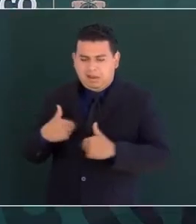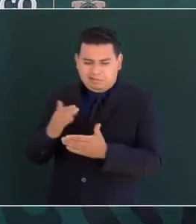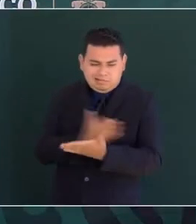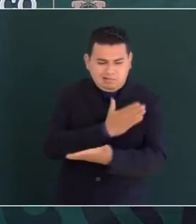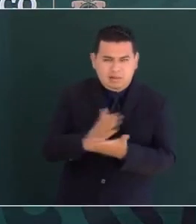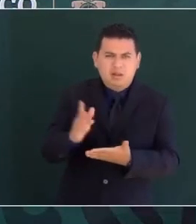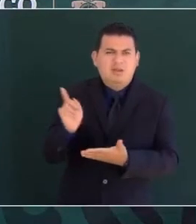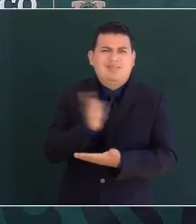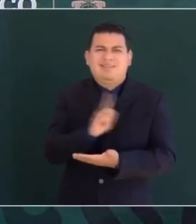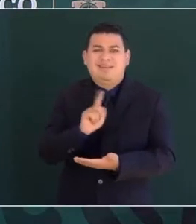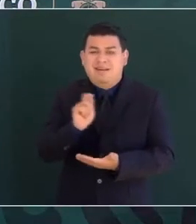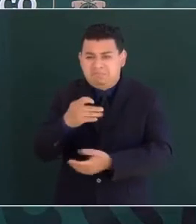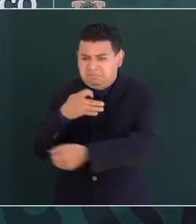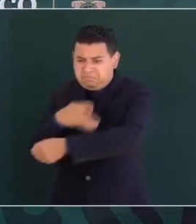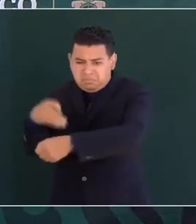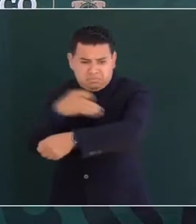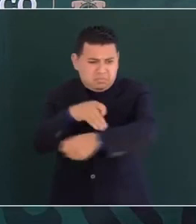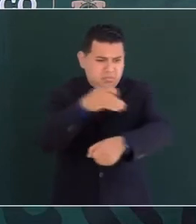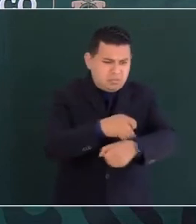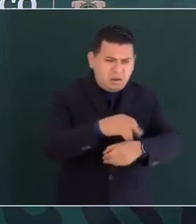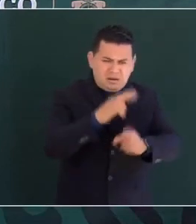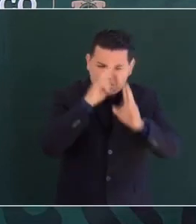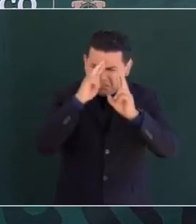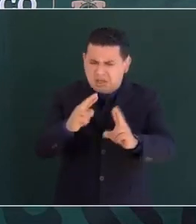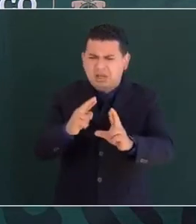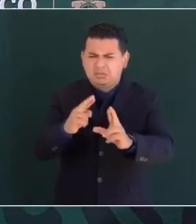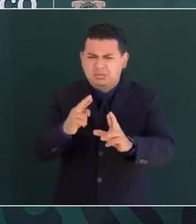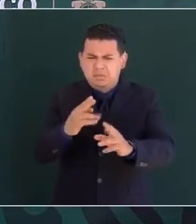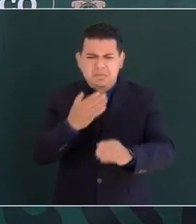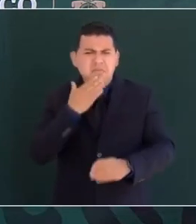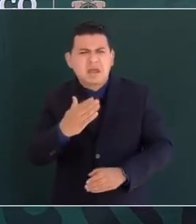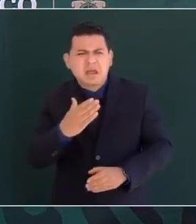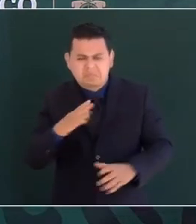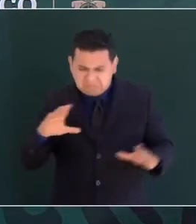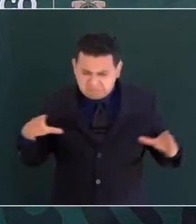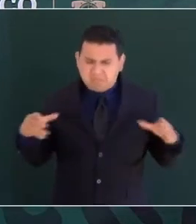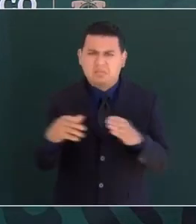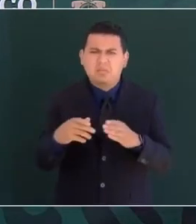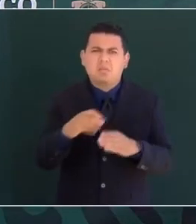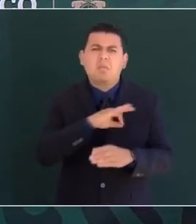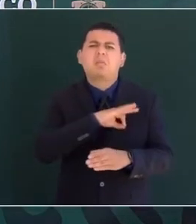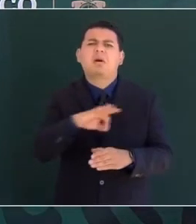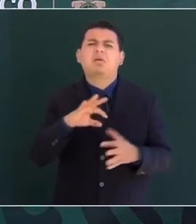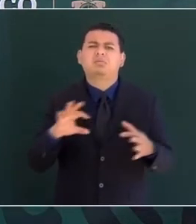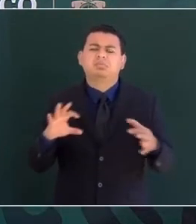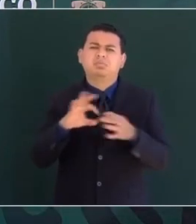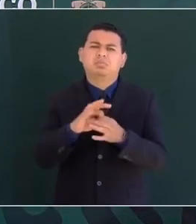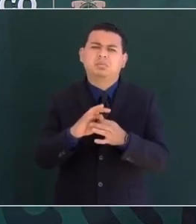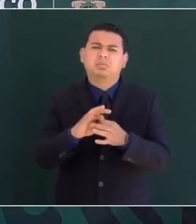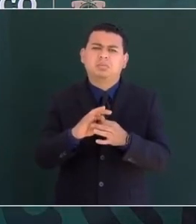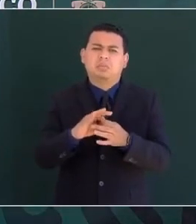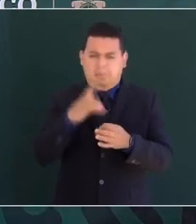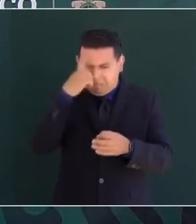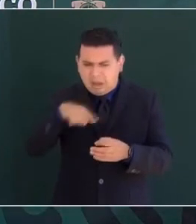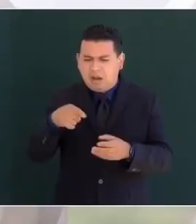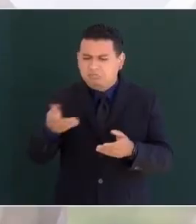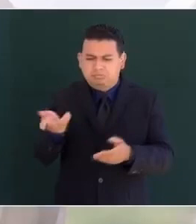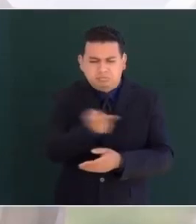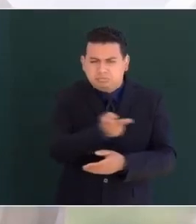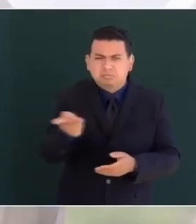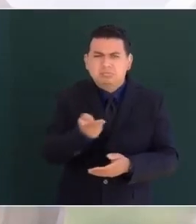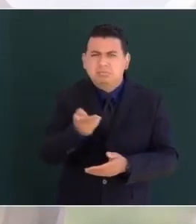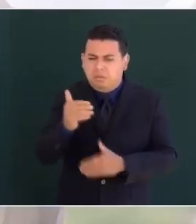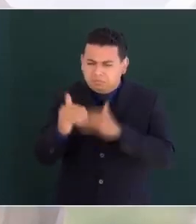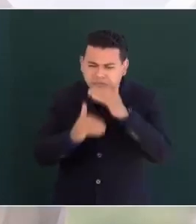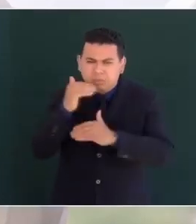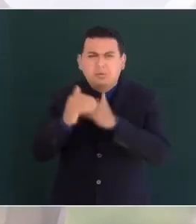unir a todas las familias con respeto y buenas intenciones, unirlos para esas esperanzas y oportunidades. Y